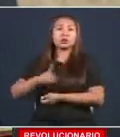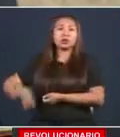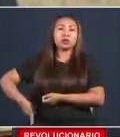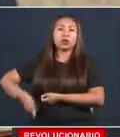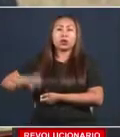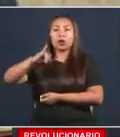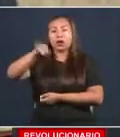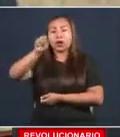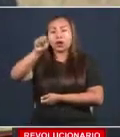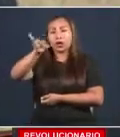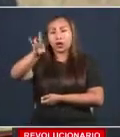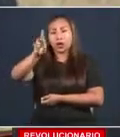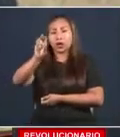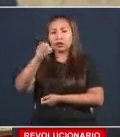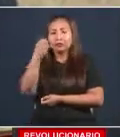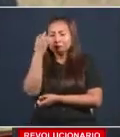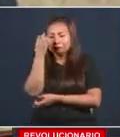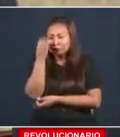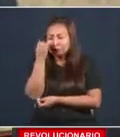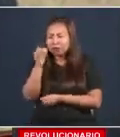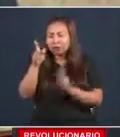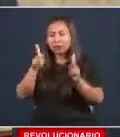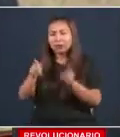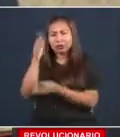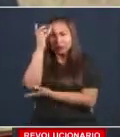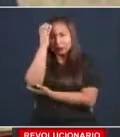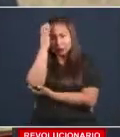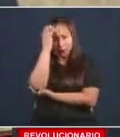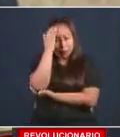La desesperación del pueblo por comer.